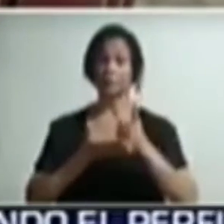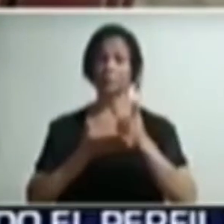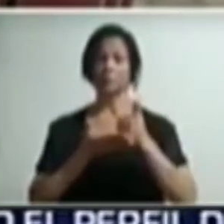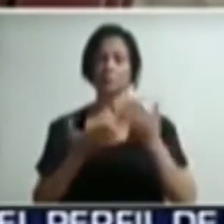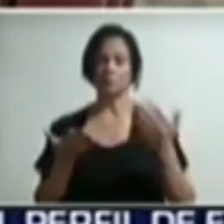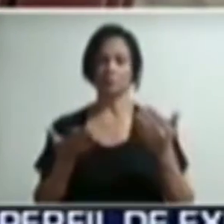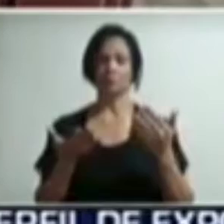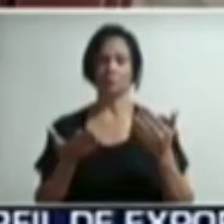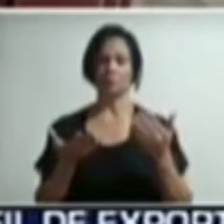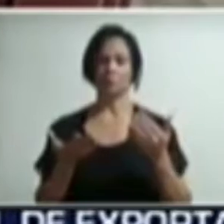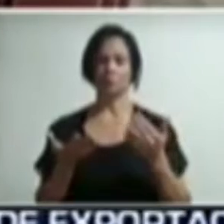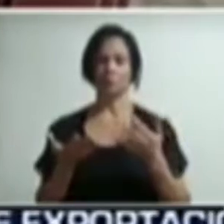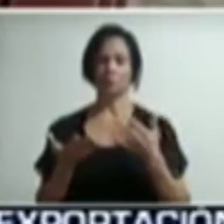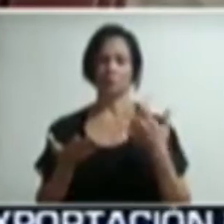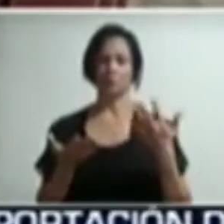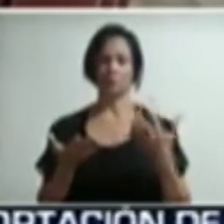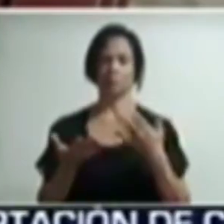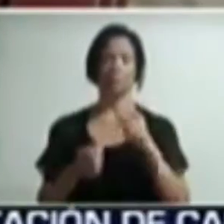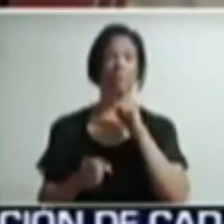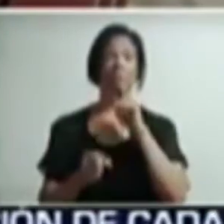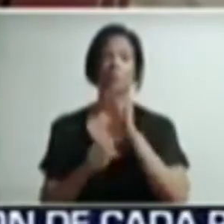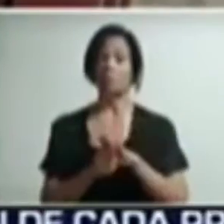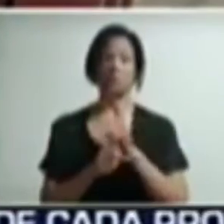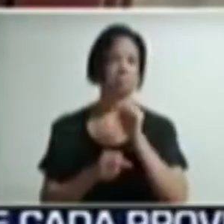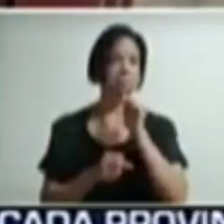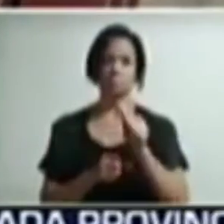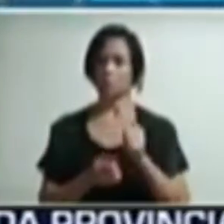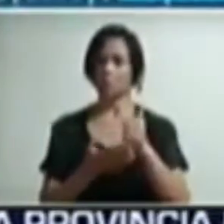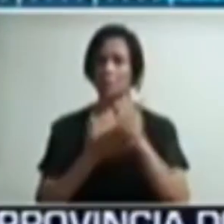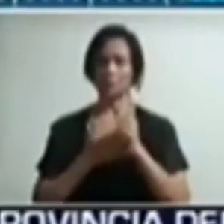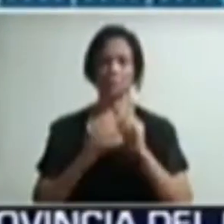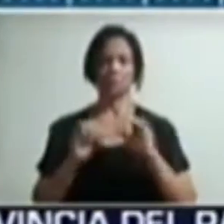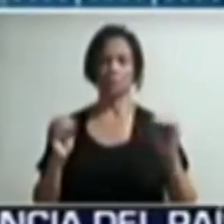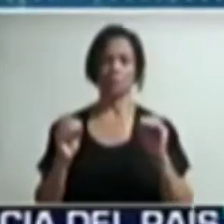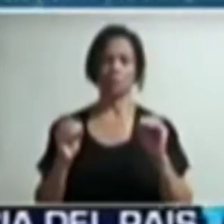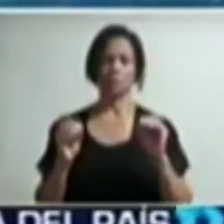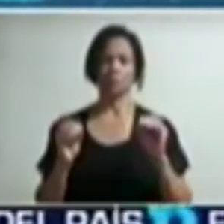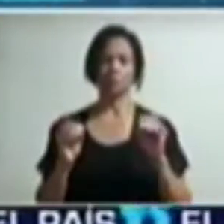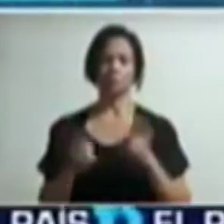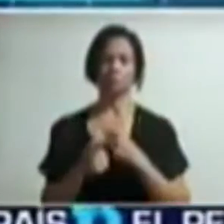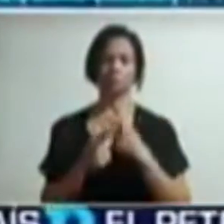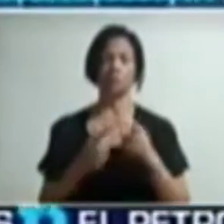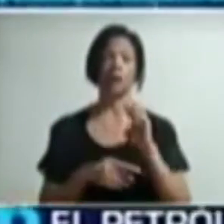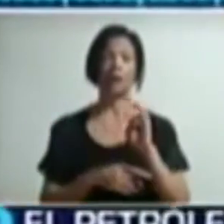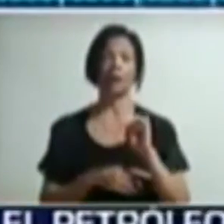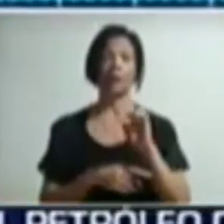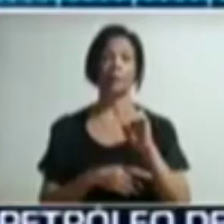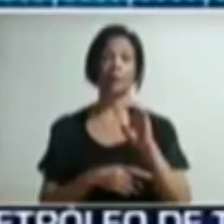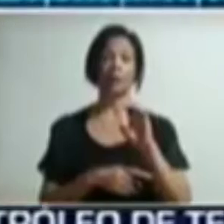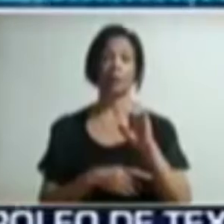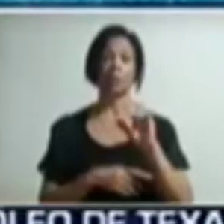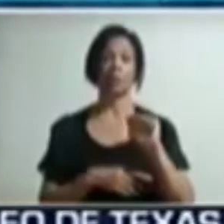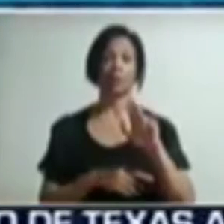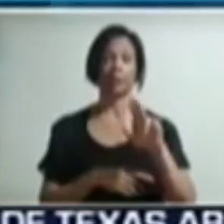promesas incumplidas. No me han cumplido. Macoca R, quien se dedica a subir videos